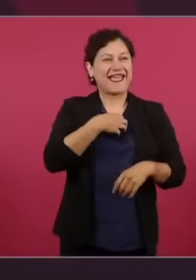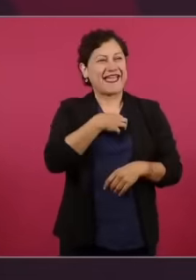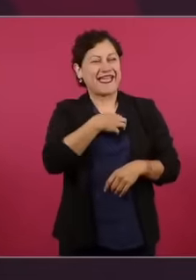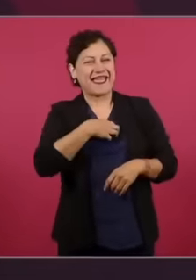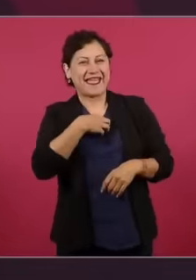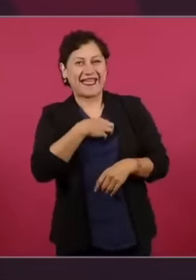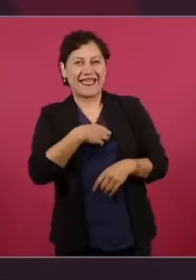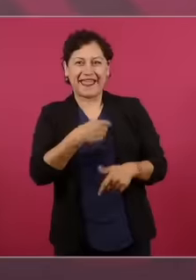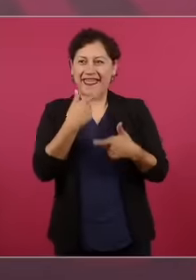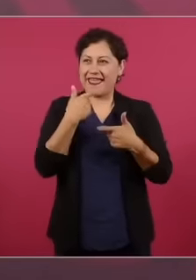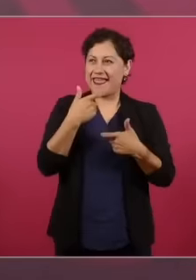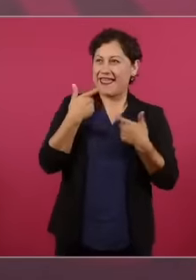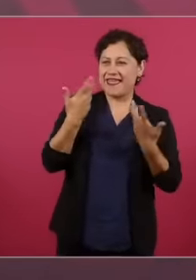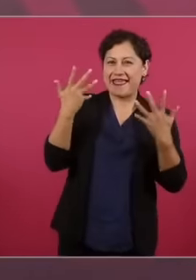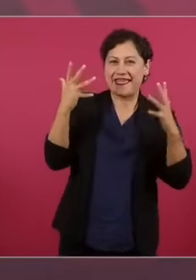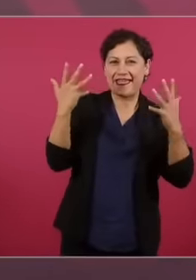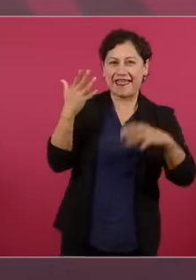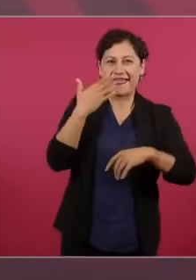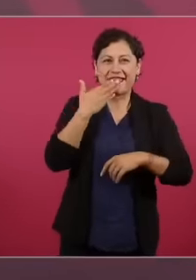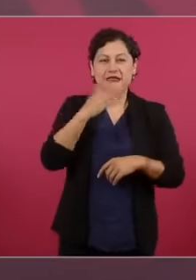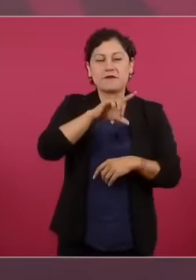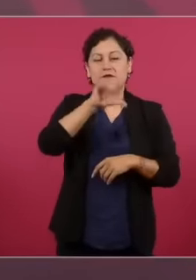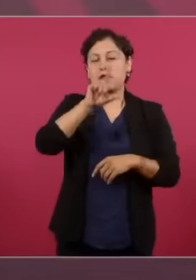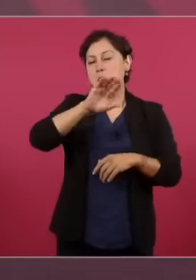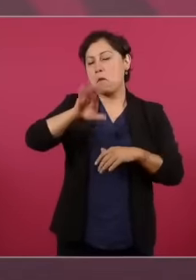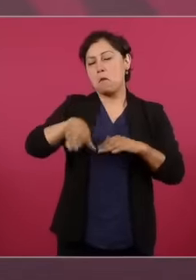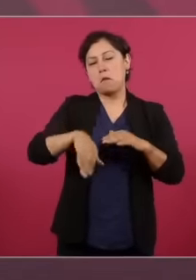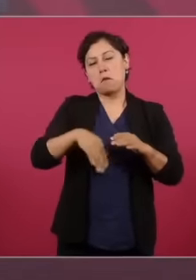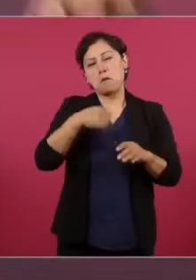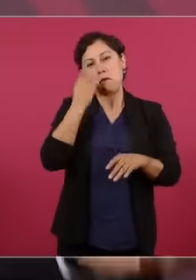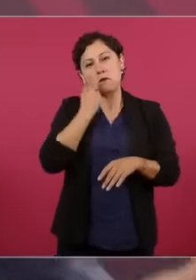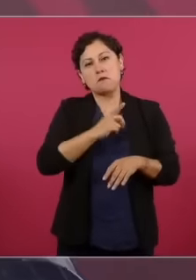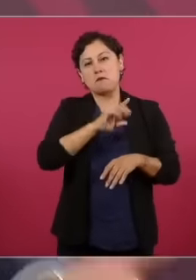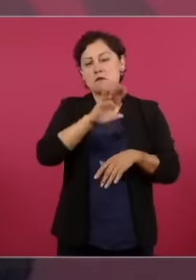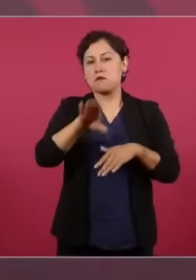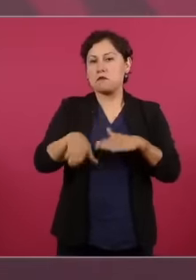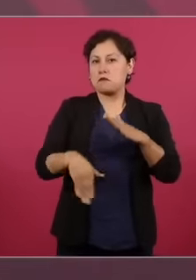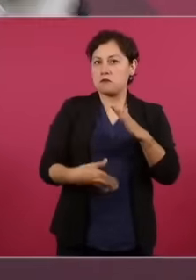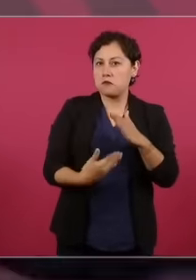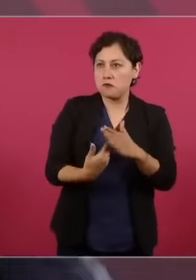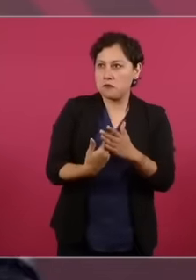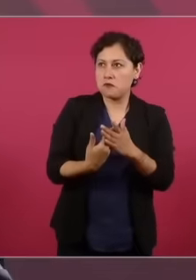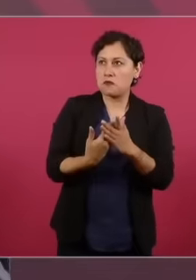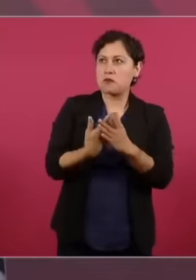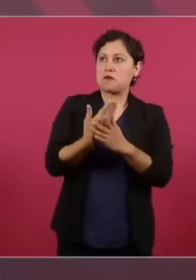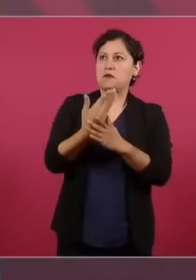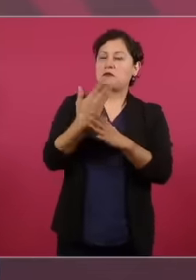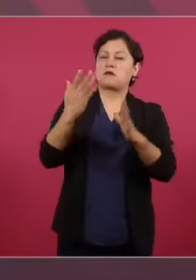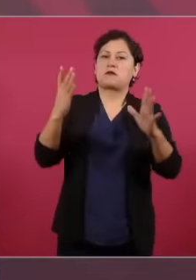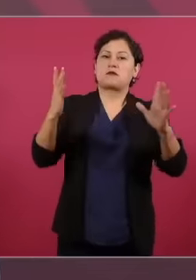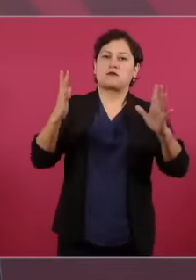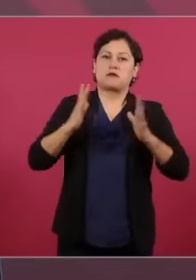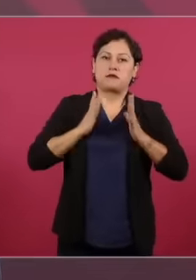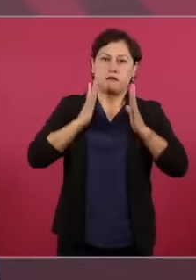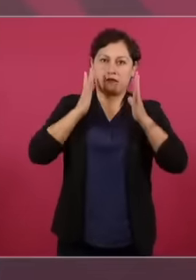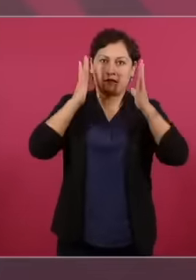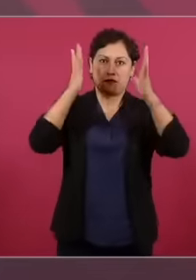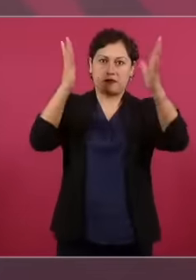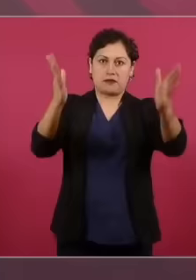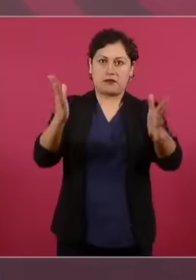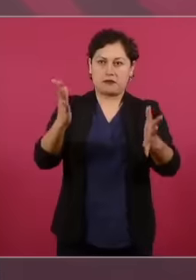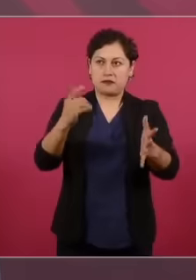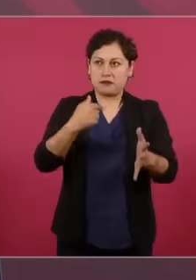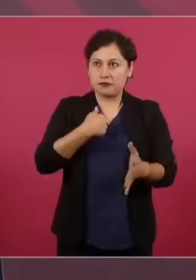y se van a dormir y si al día siguiente pues ya parece que habían